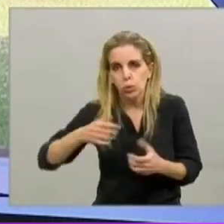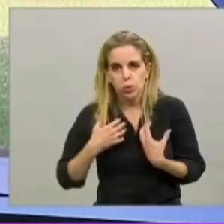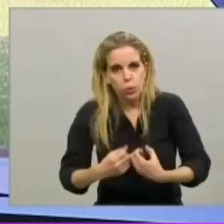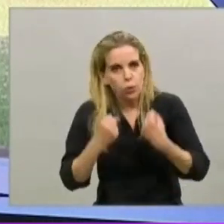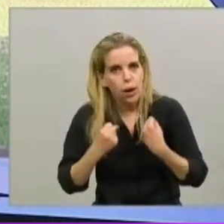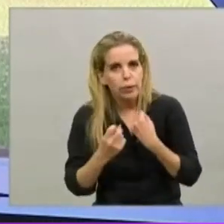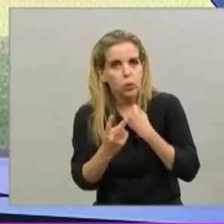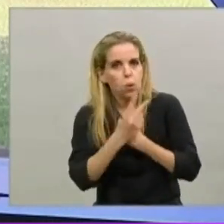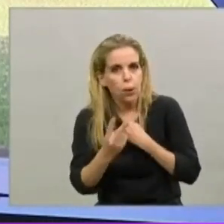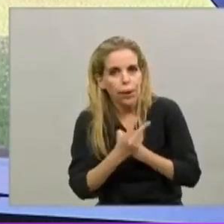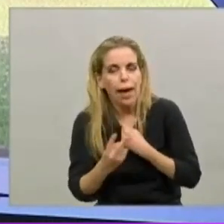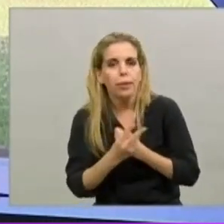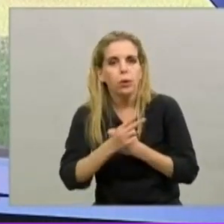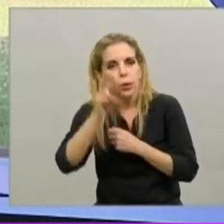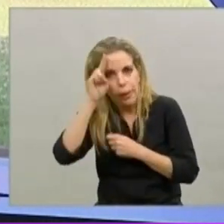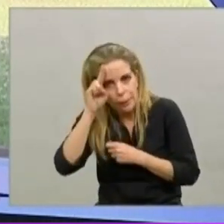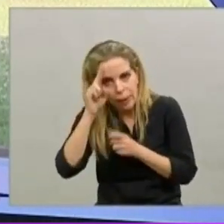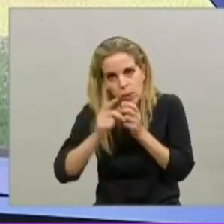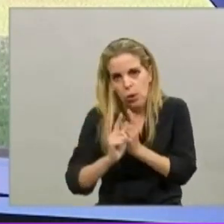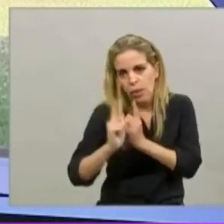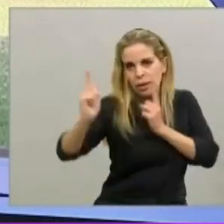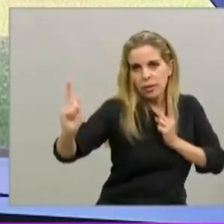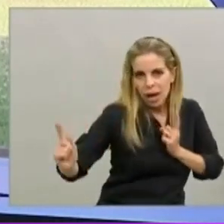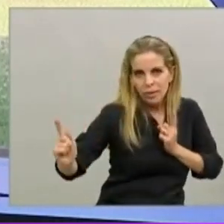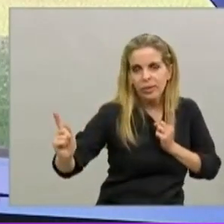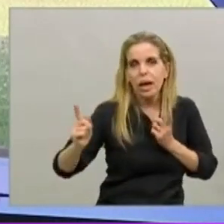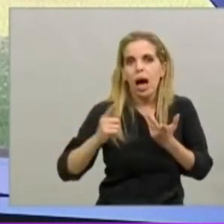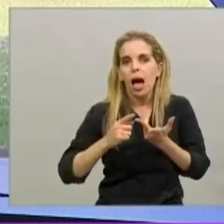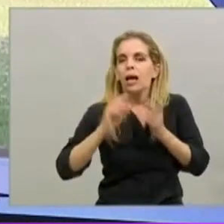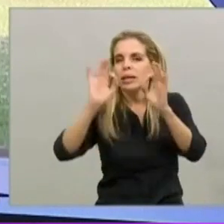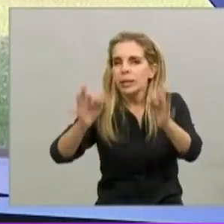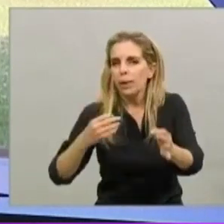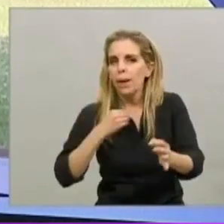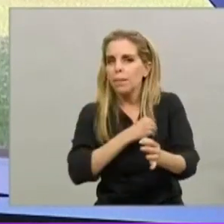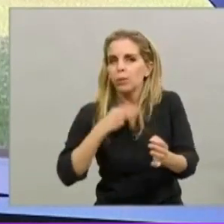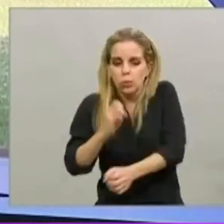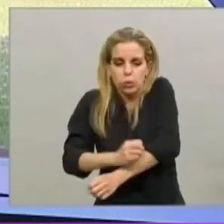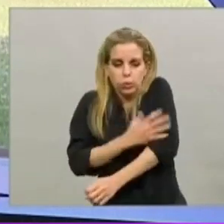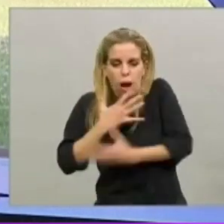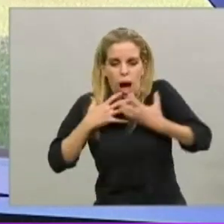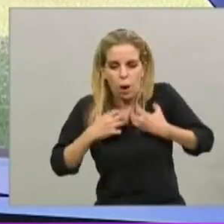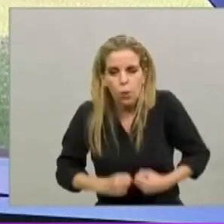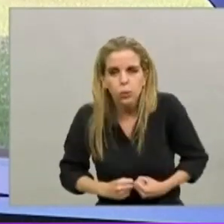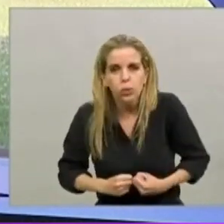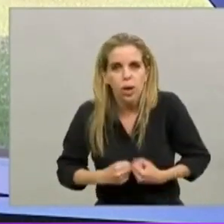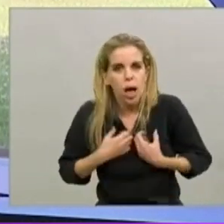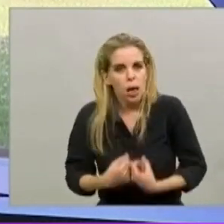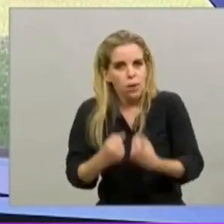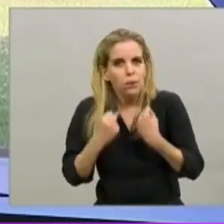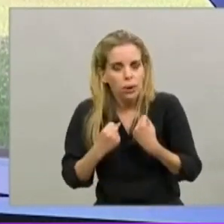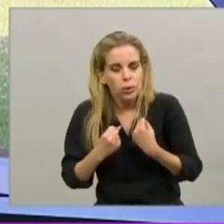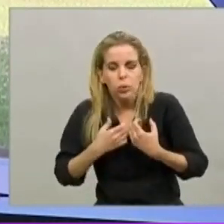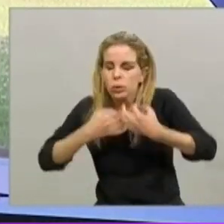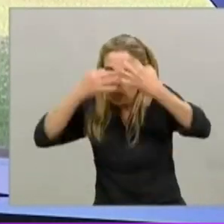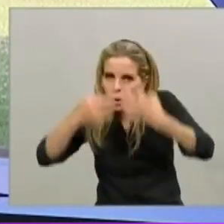Cuidándonos, con el respeto a la distancia, con la angustia que supone, se está haciendo un gran esfuerzo que no tengo duda,